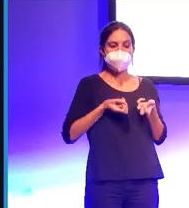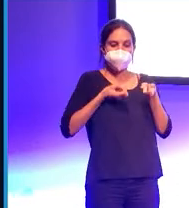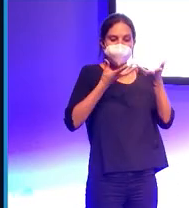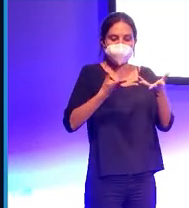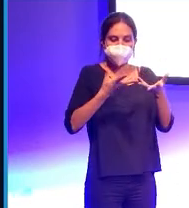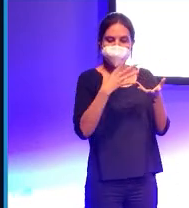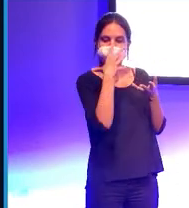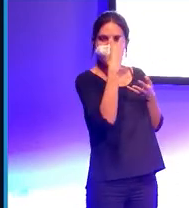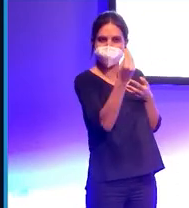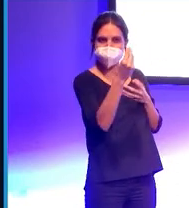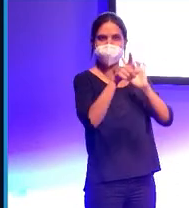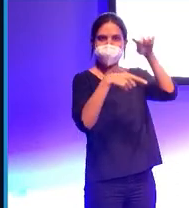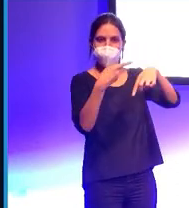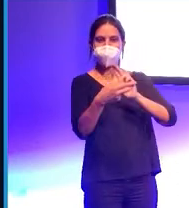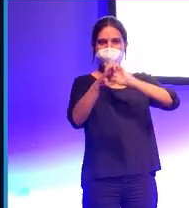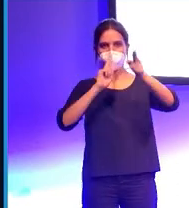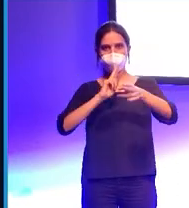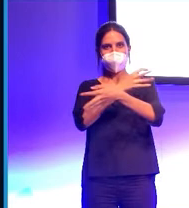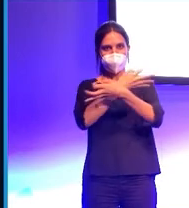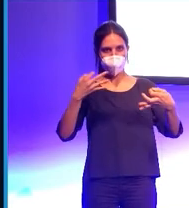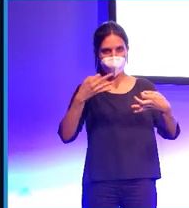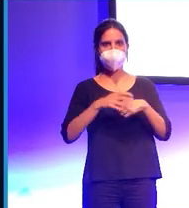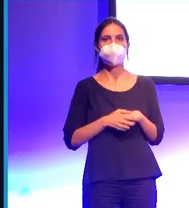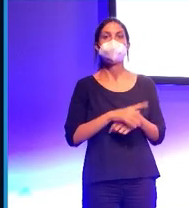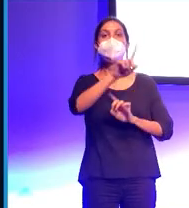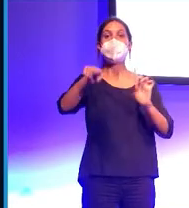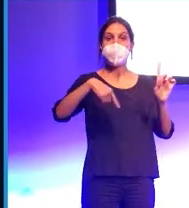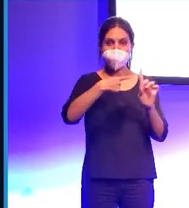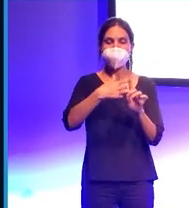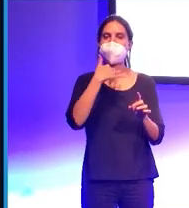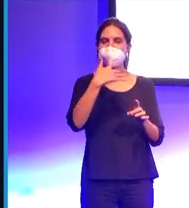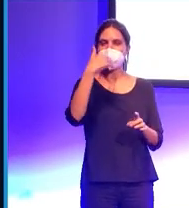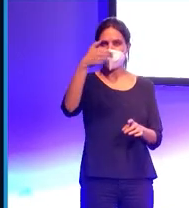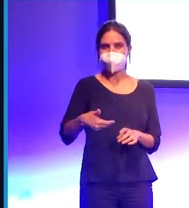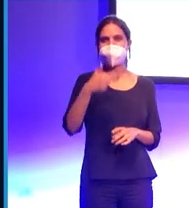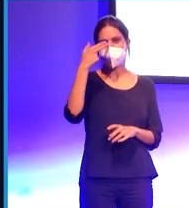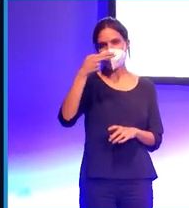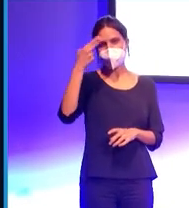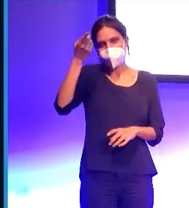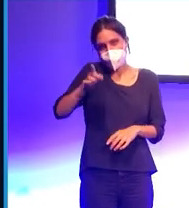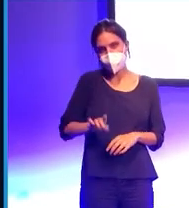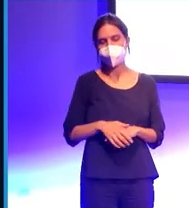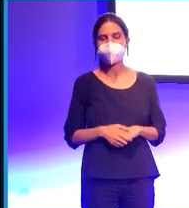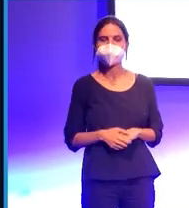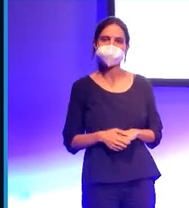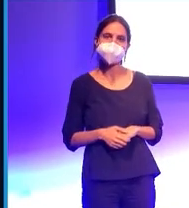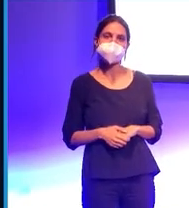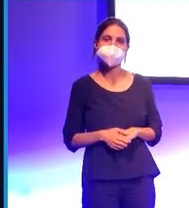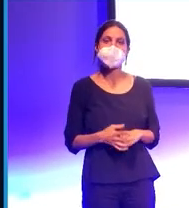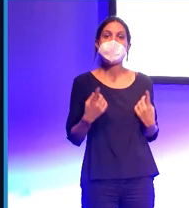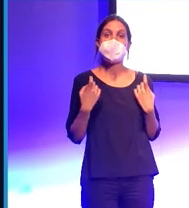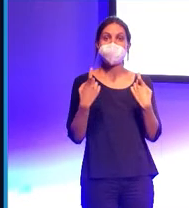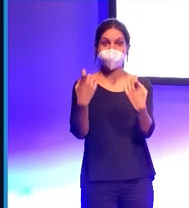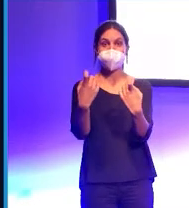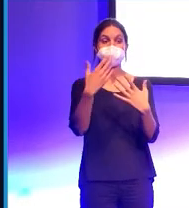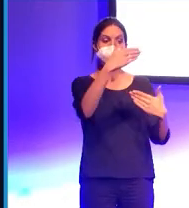generar una respuesta que sea adecuada. Y además hay otro componente que es muy interesante que es necesitaríamos que estos